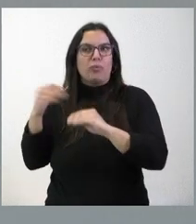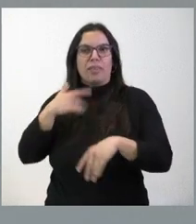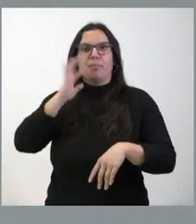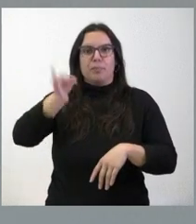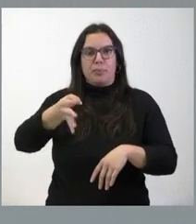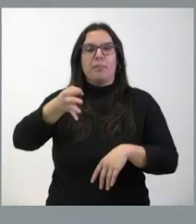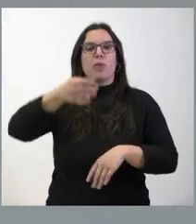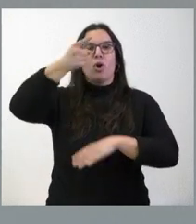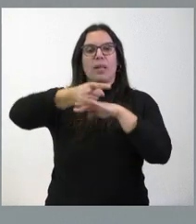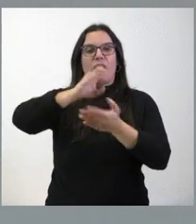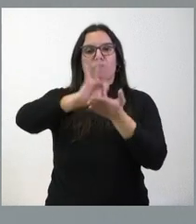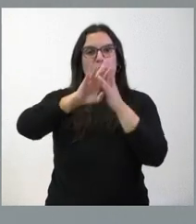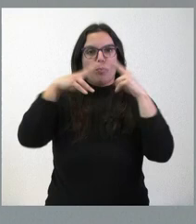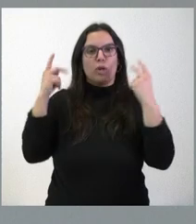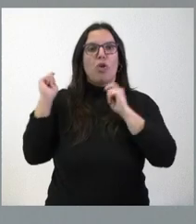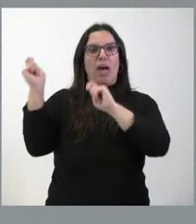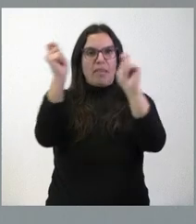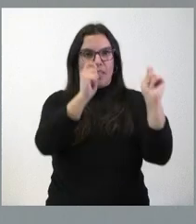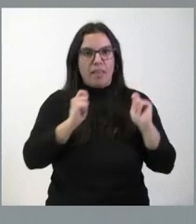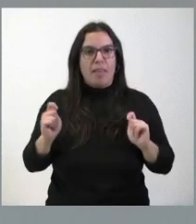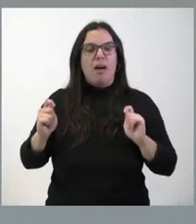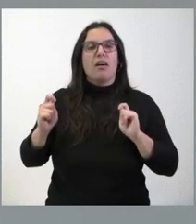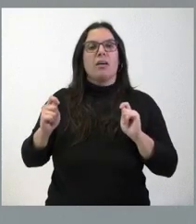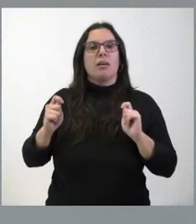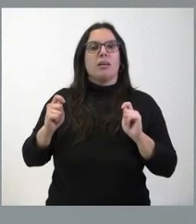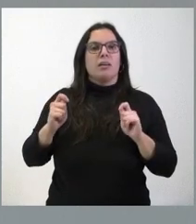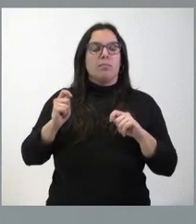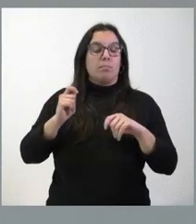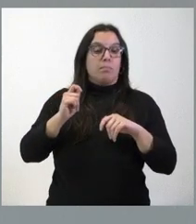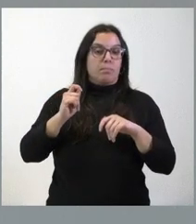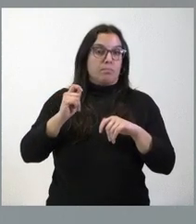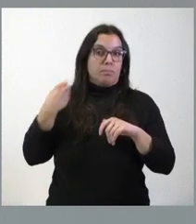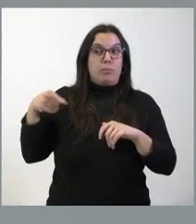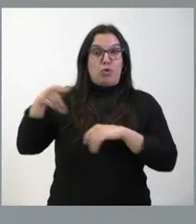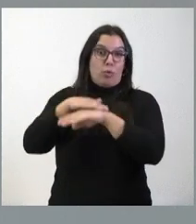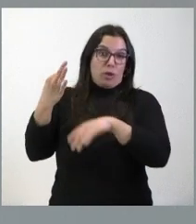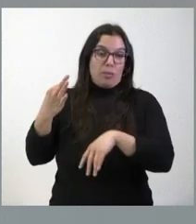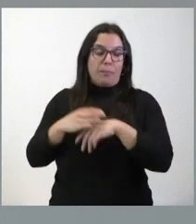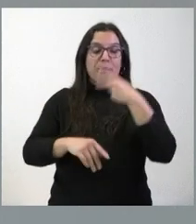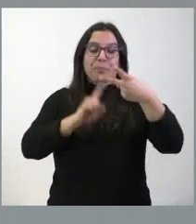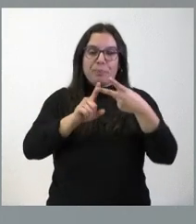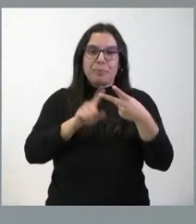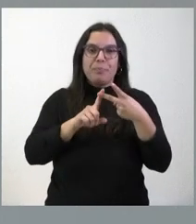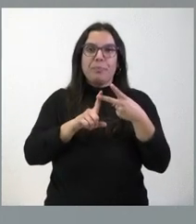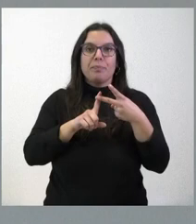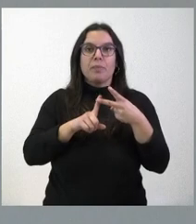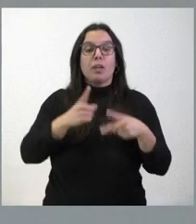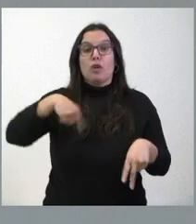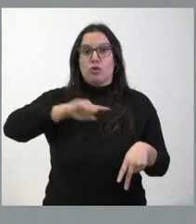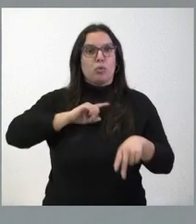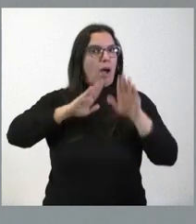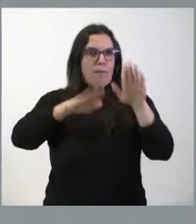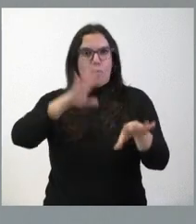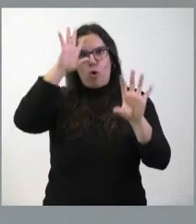esa obligación de servicio público se otorgará por parte del Gobierno, que es el órgano competente para ello. Y lo segundo, nuestra posición es favorable,